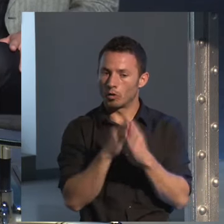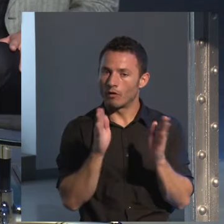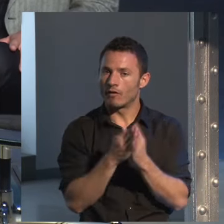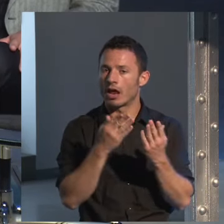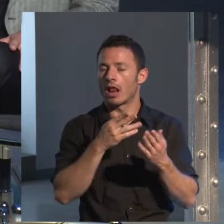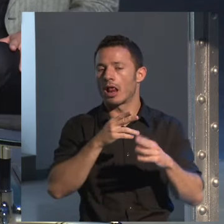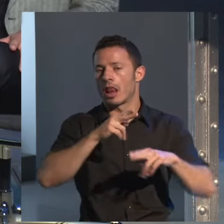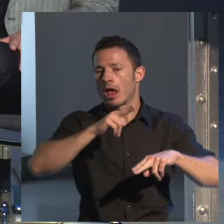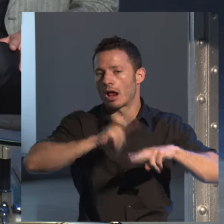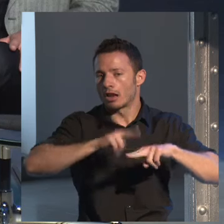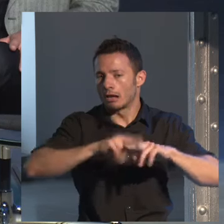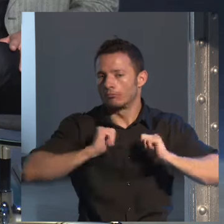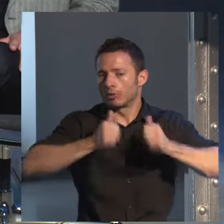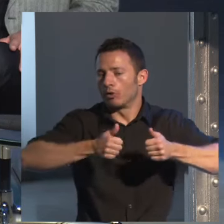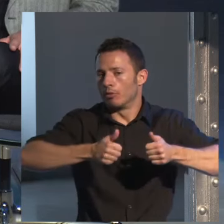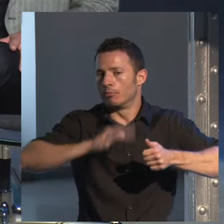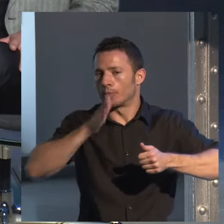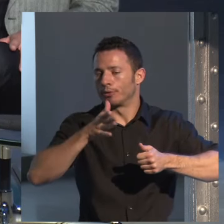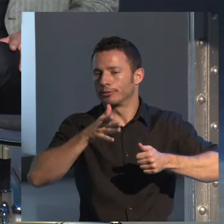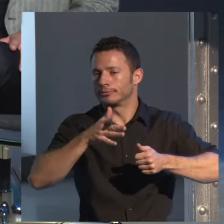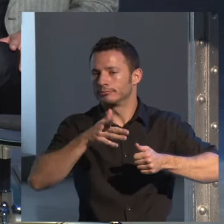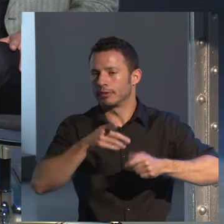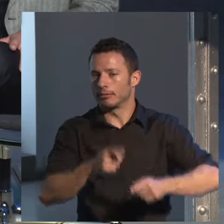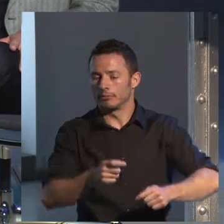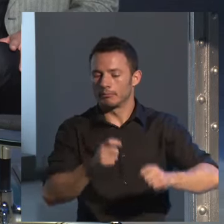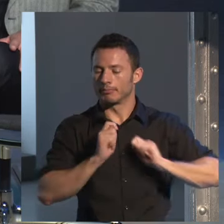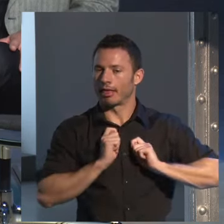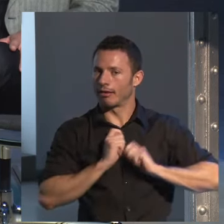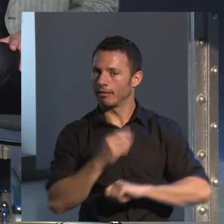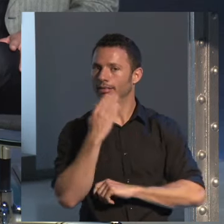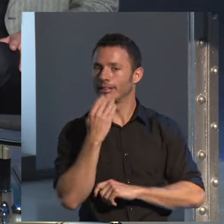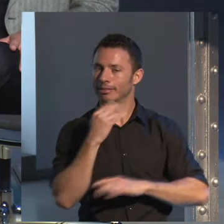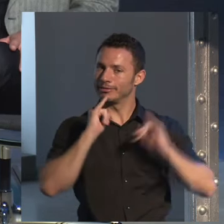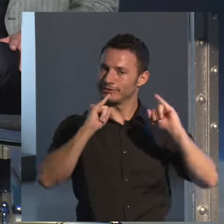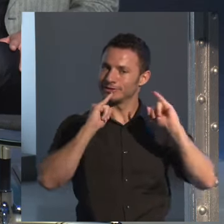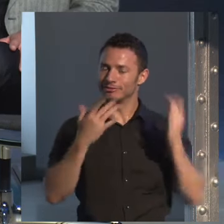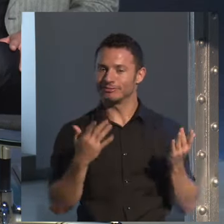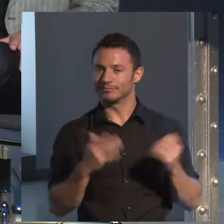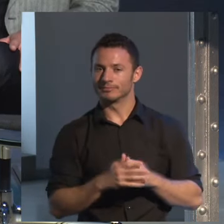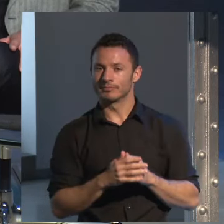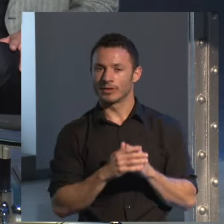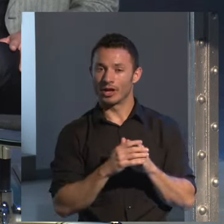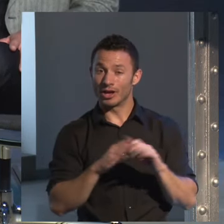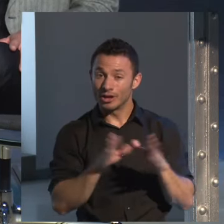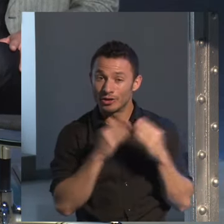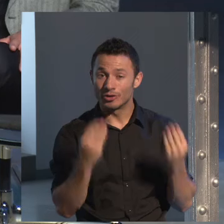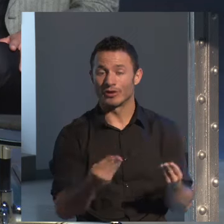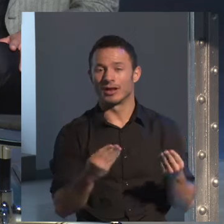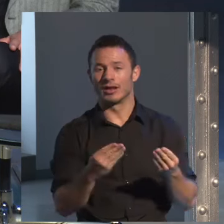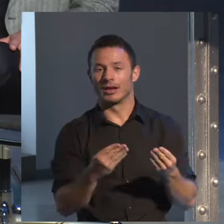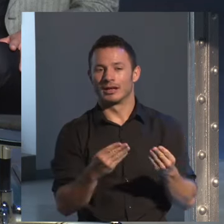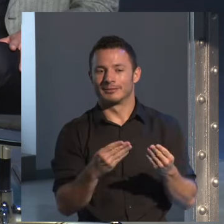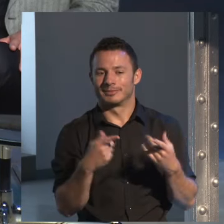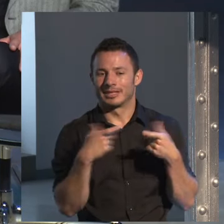que era una manera de autodotarse de un poco de diversión. La novela sin